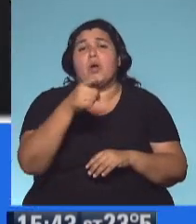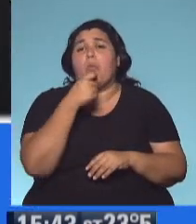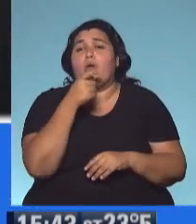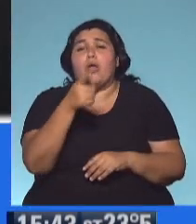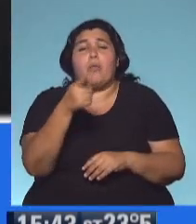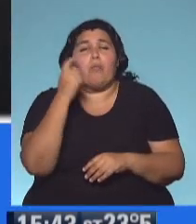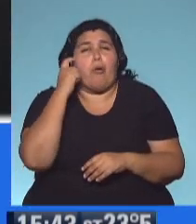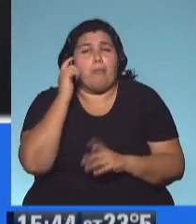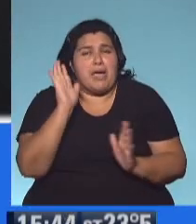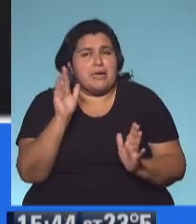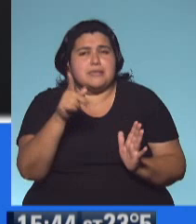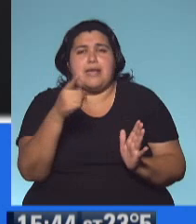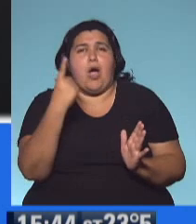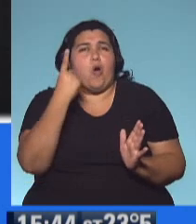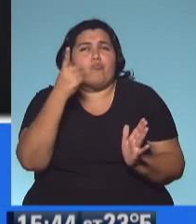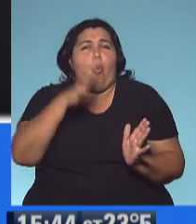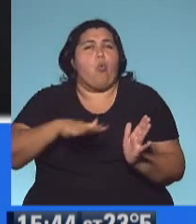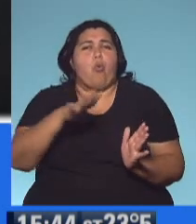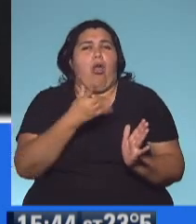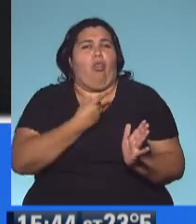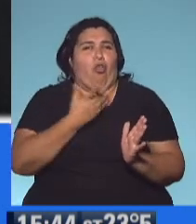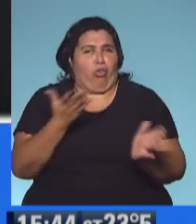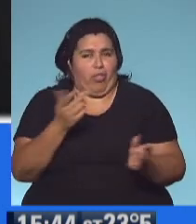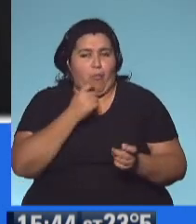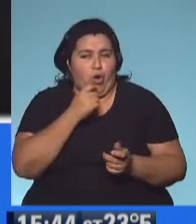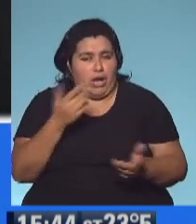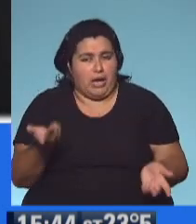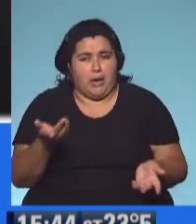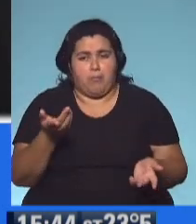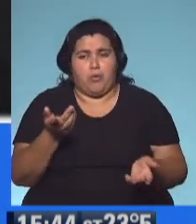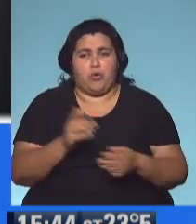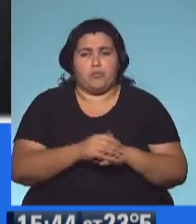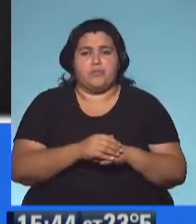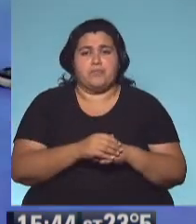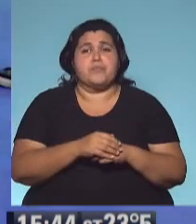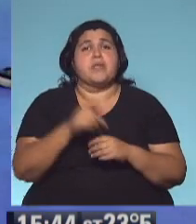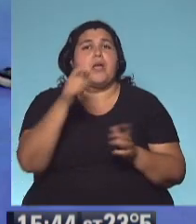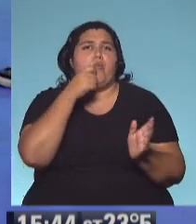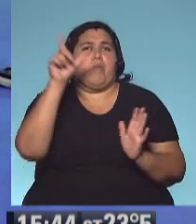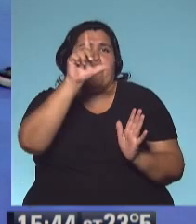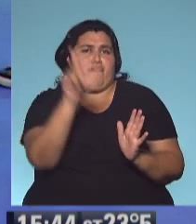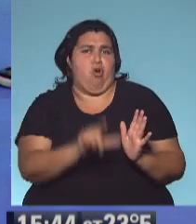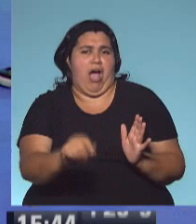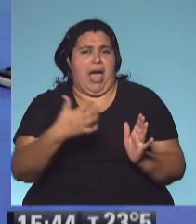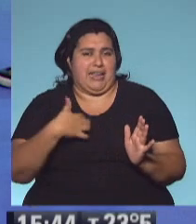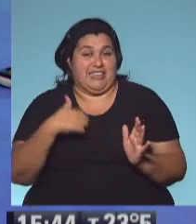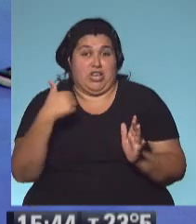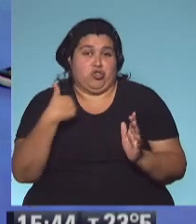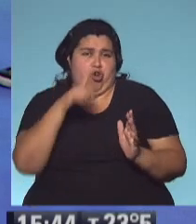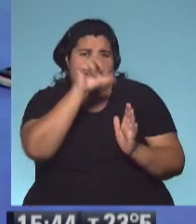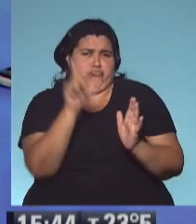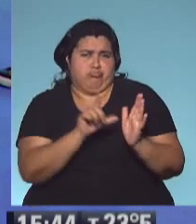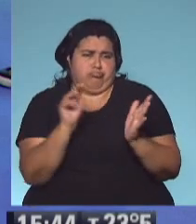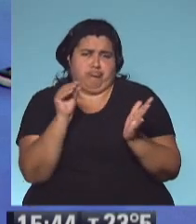qué lugar quieren elegir. Pongamos algunos. Podemos poner toda la Argentina, que fue todo lo que hice yo. Le